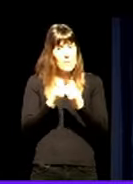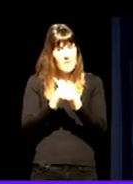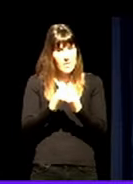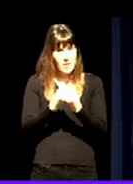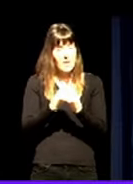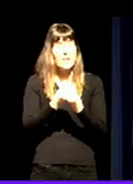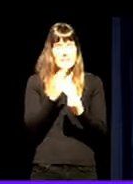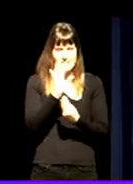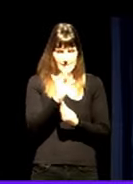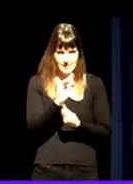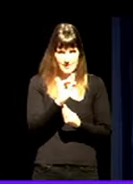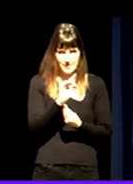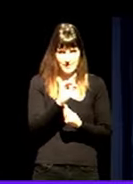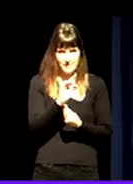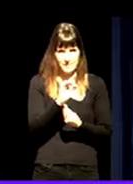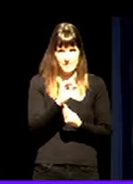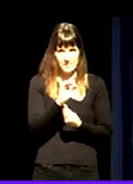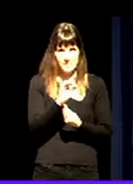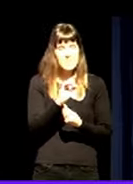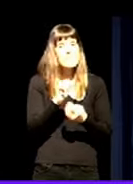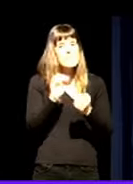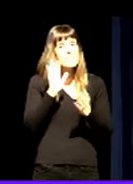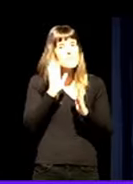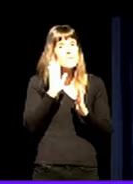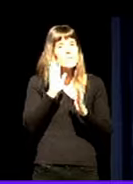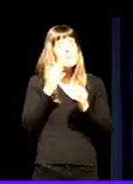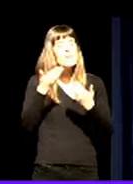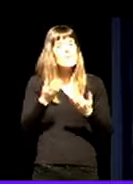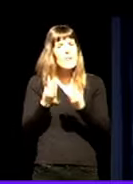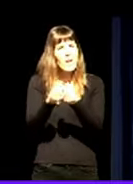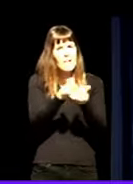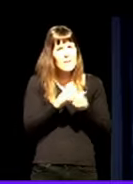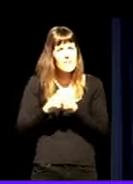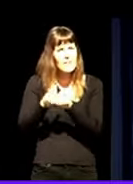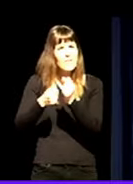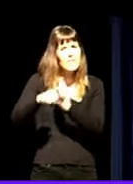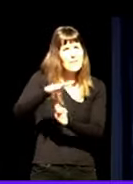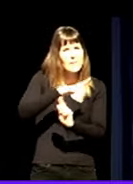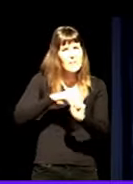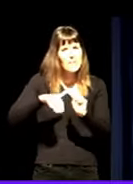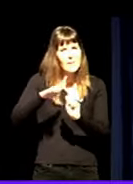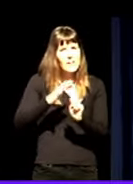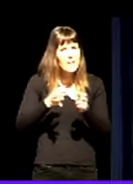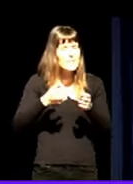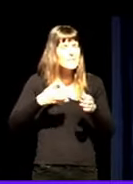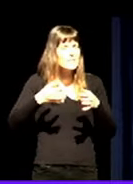atmosfera, klima, segultasuna,